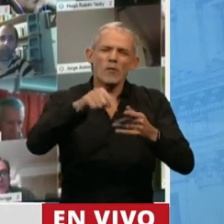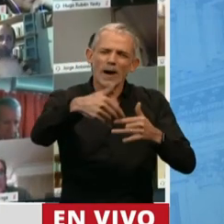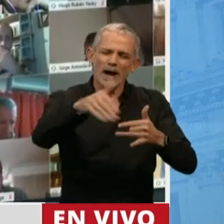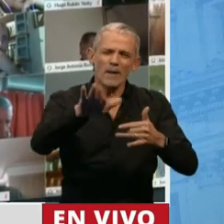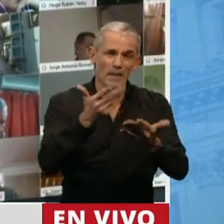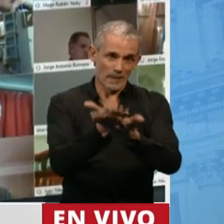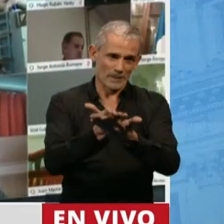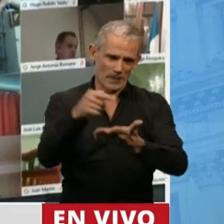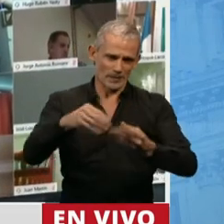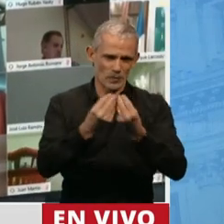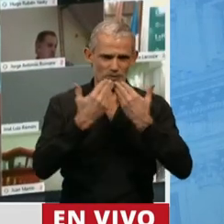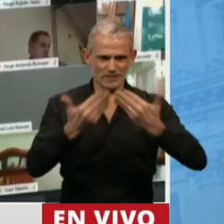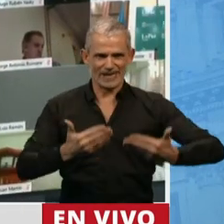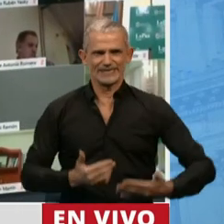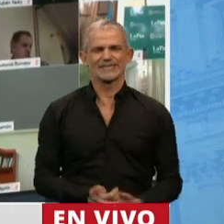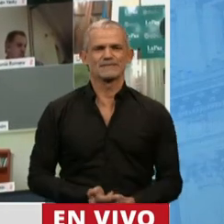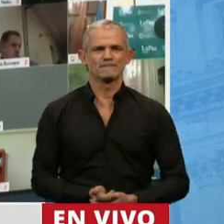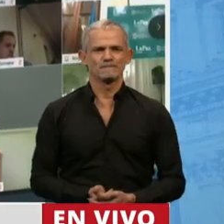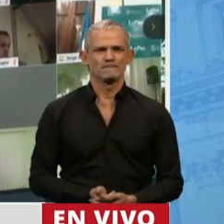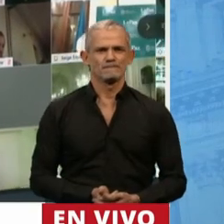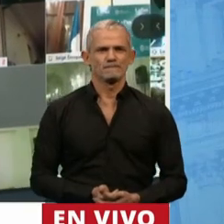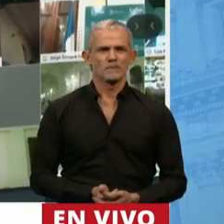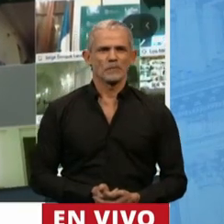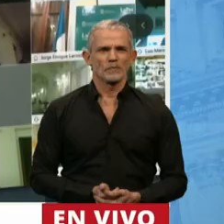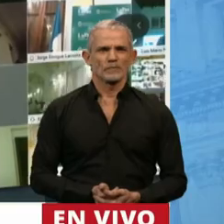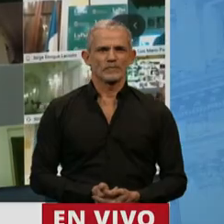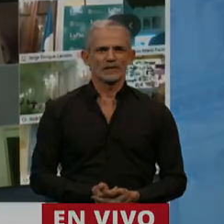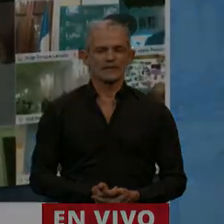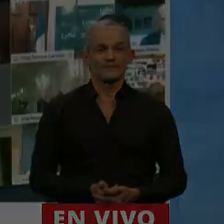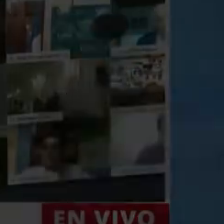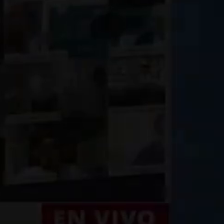venimos a proponer. Muchas gracias, presidenta. Gracias, diputada.